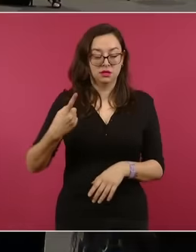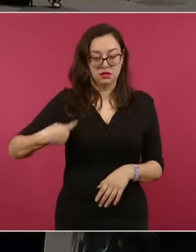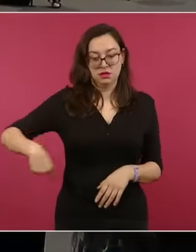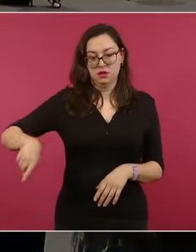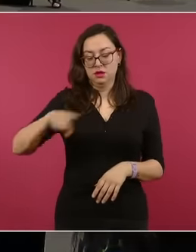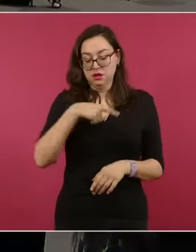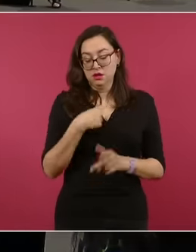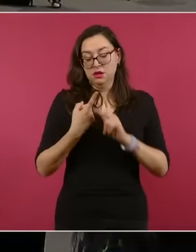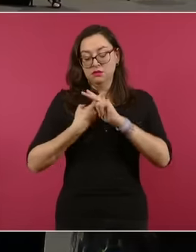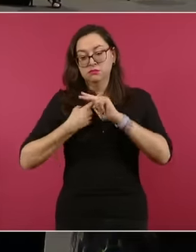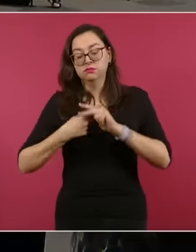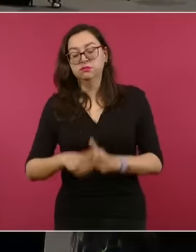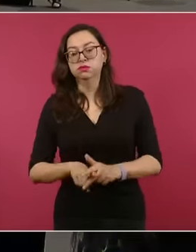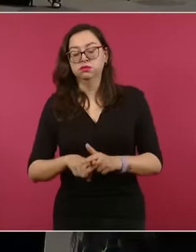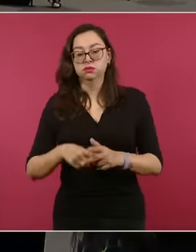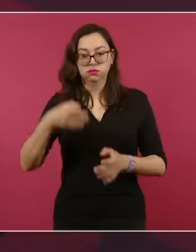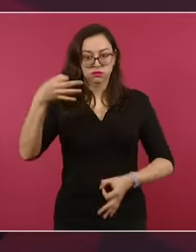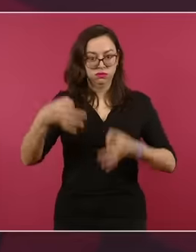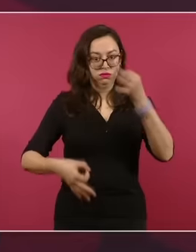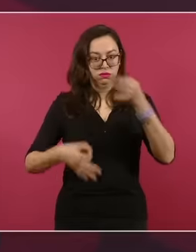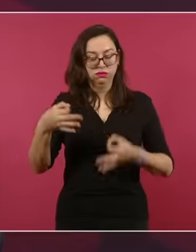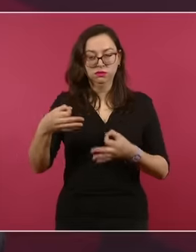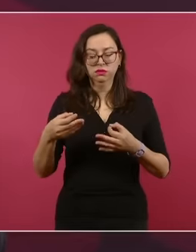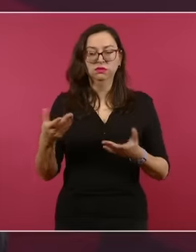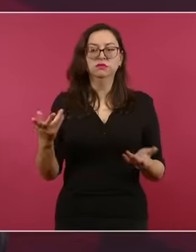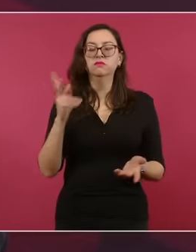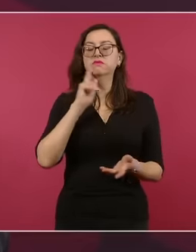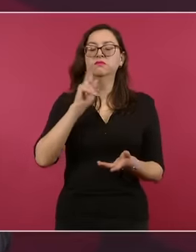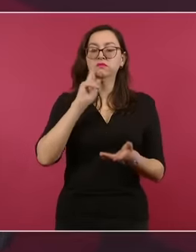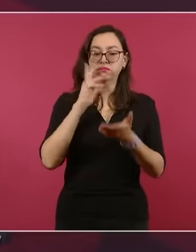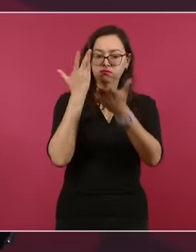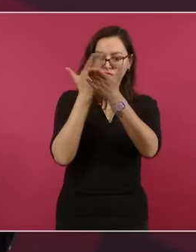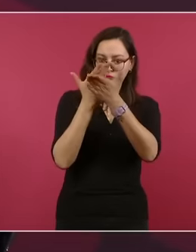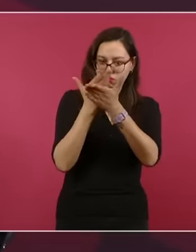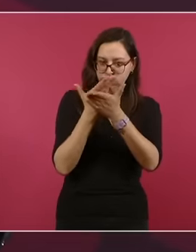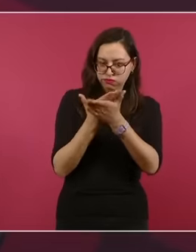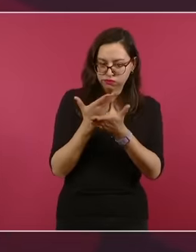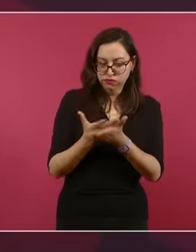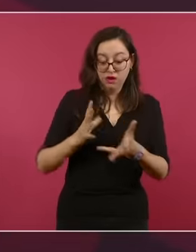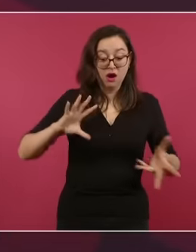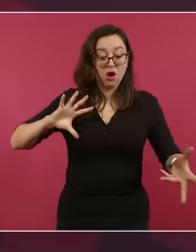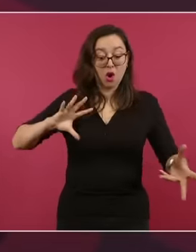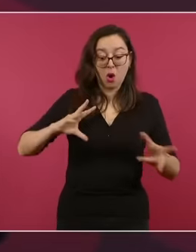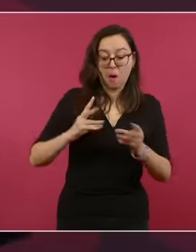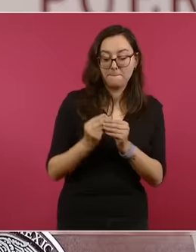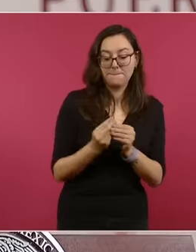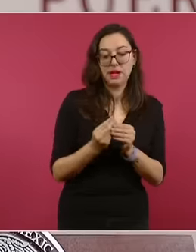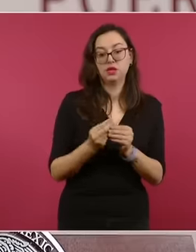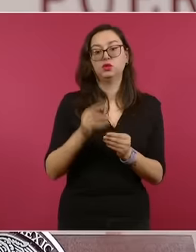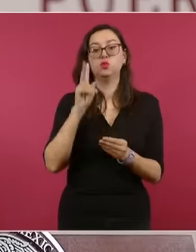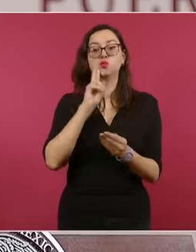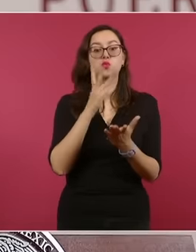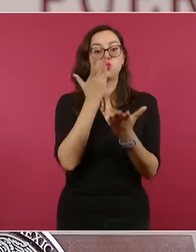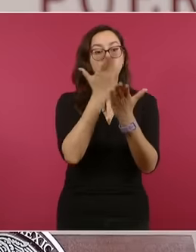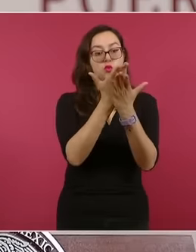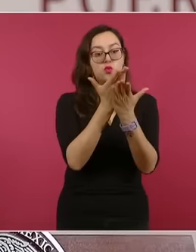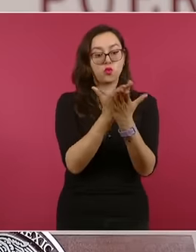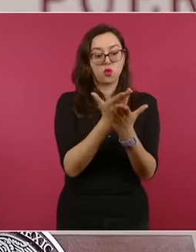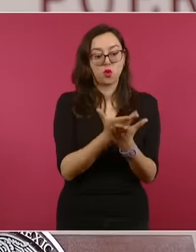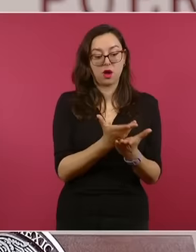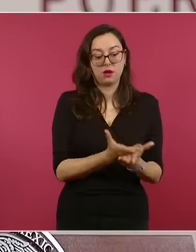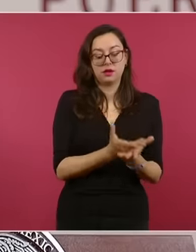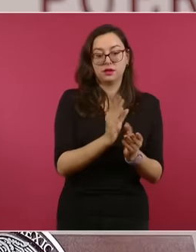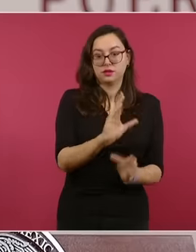iniciales. México tendrá la oportunidad, después de presentar un memorial con información mucho más amplia en los